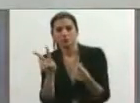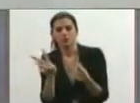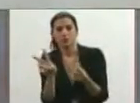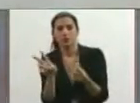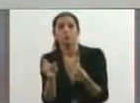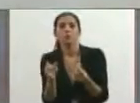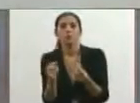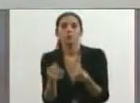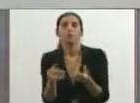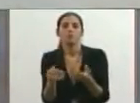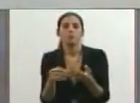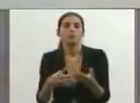o llegue a un anaquel.